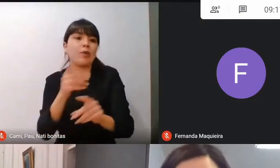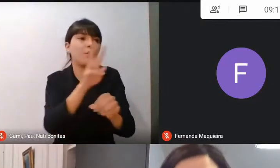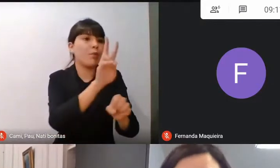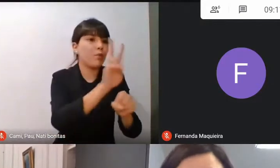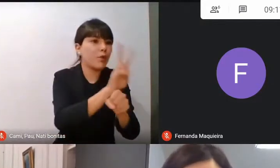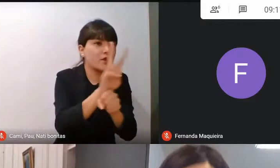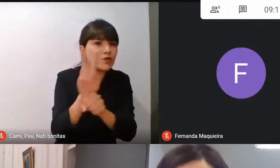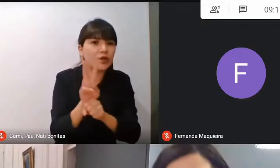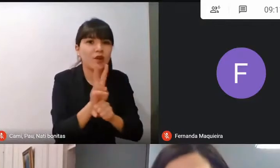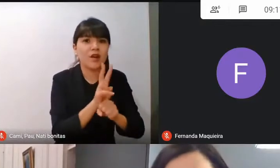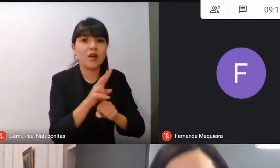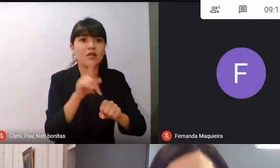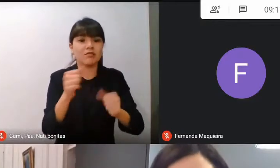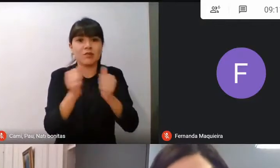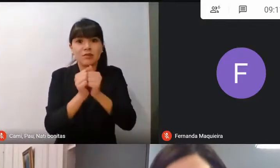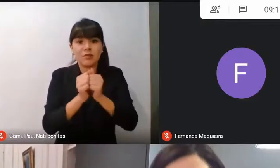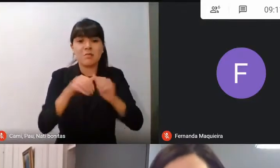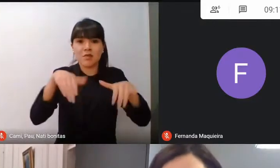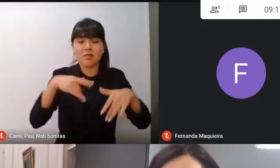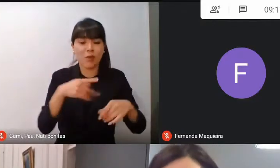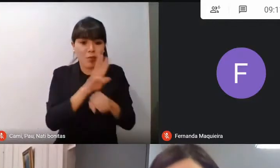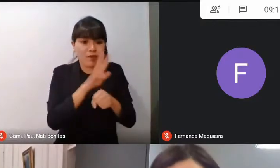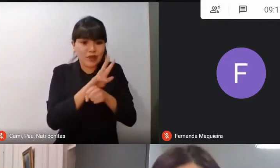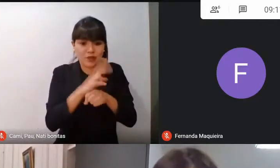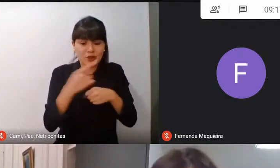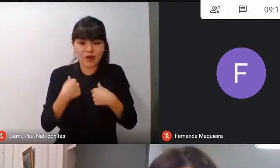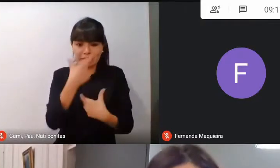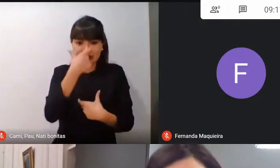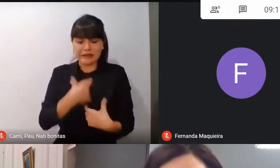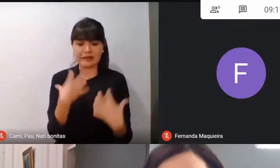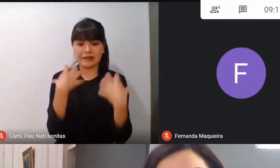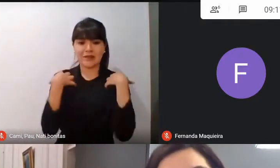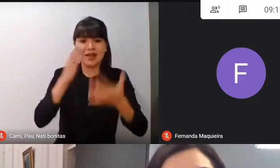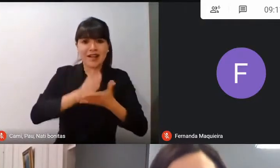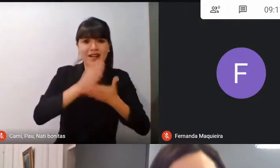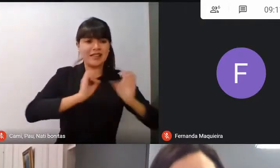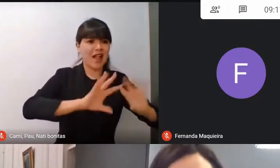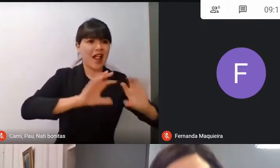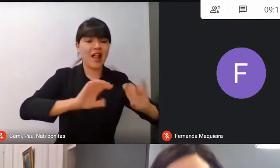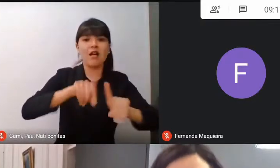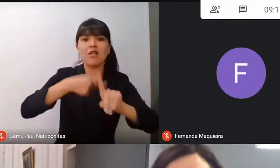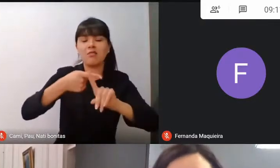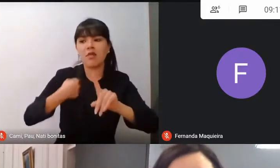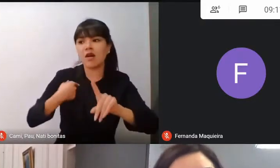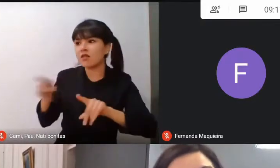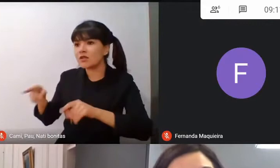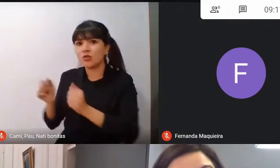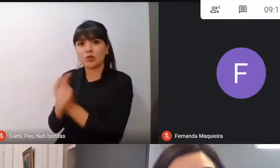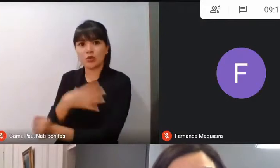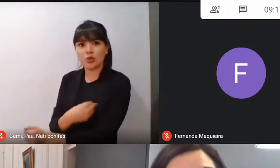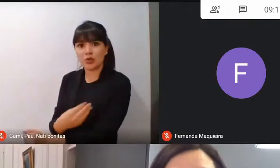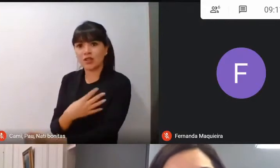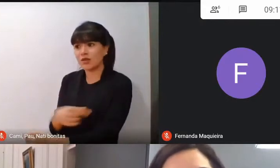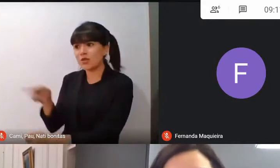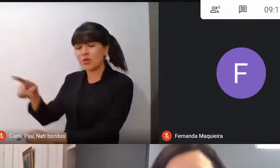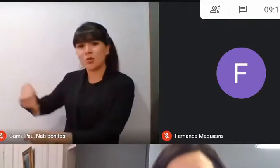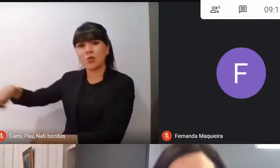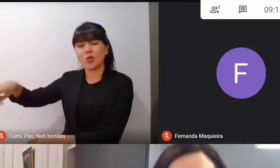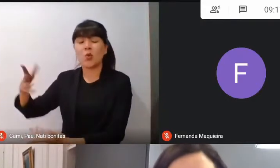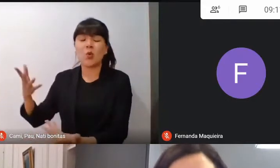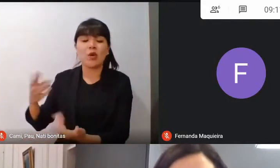sus mismos hijos dentro de la casa. Yo como mamá sé lo difícil que es trabajar en la casa así que se los agradezco.